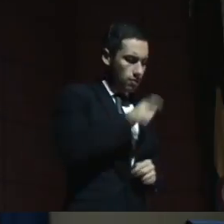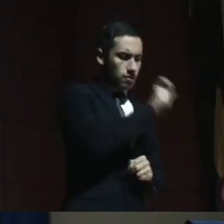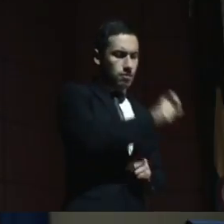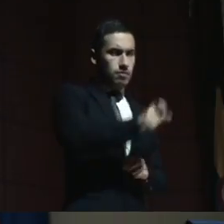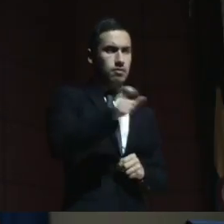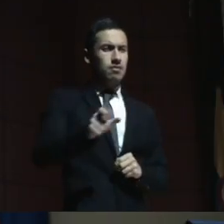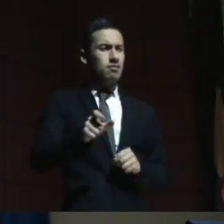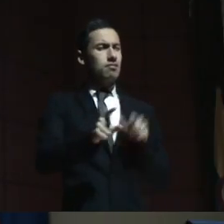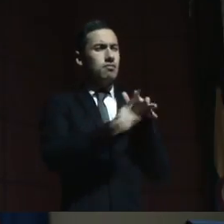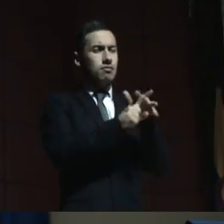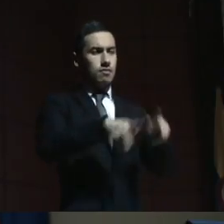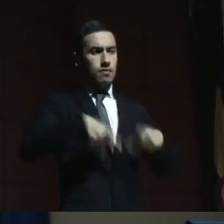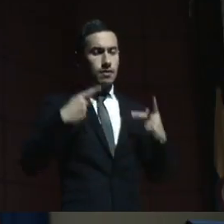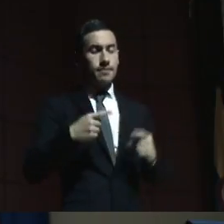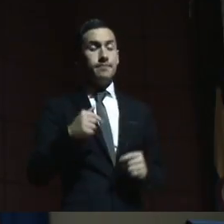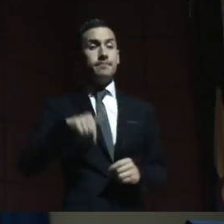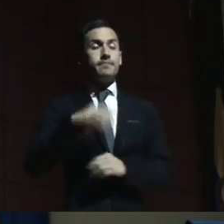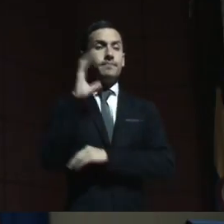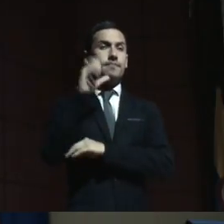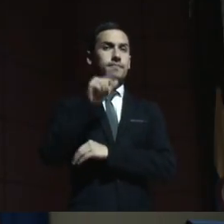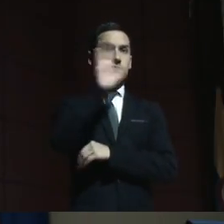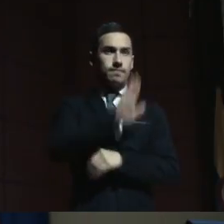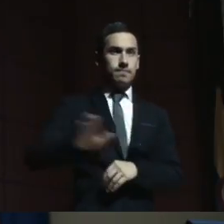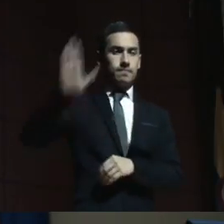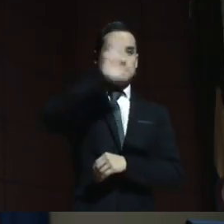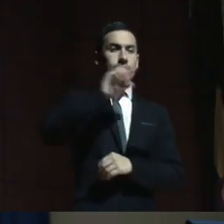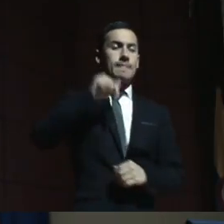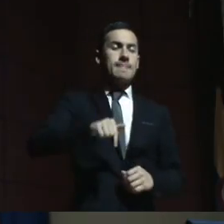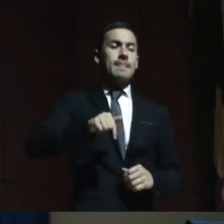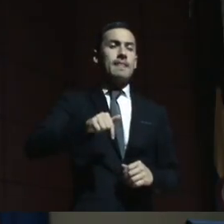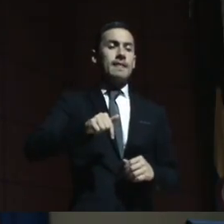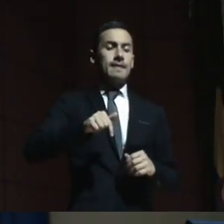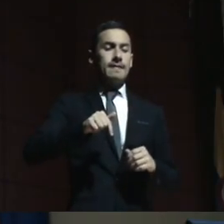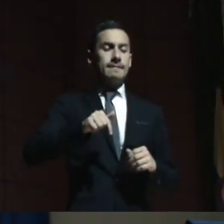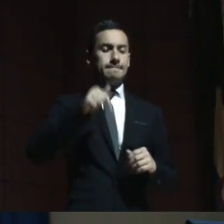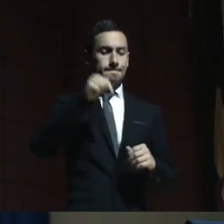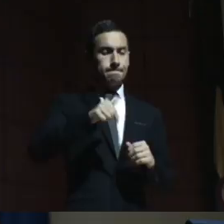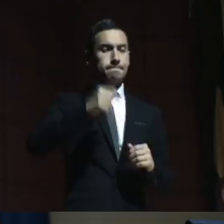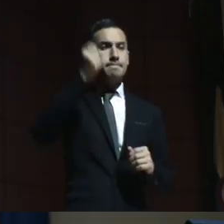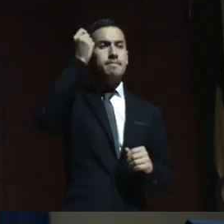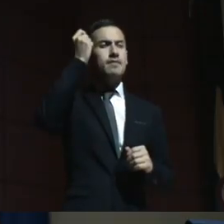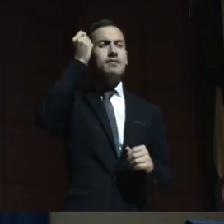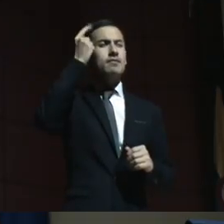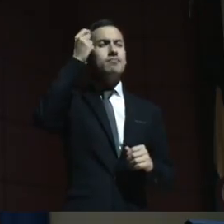en nuestro país la interdicción ha sido entendida